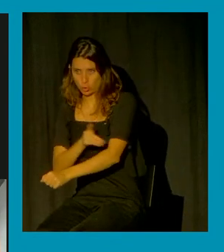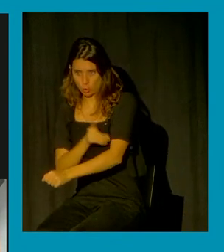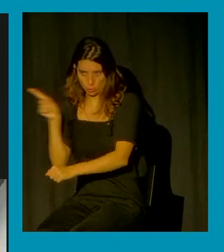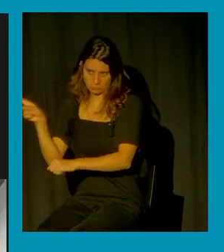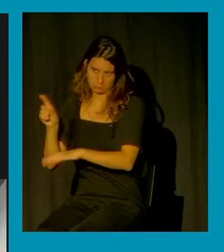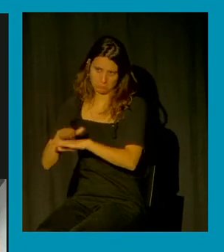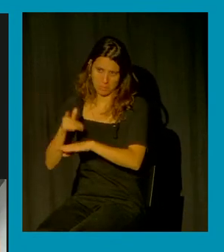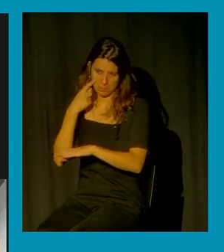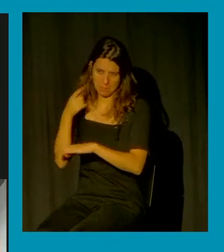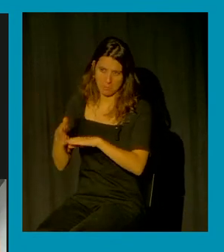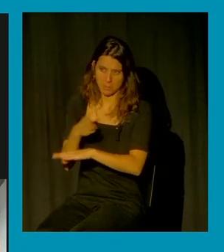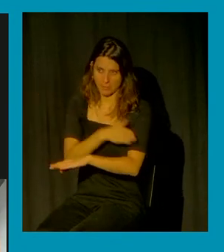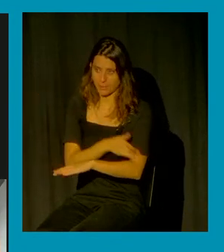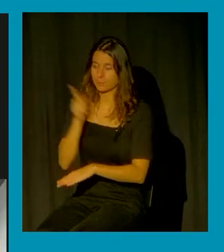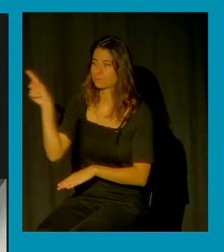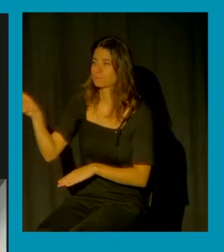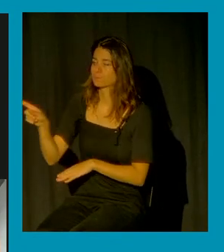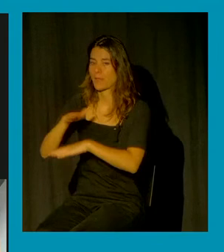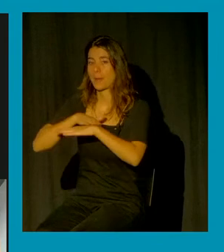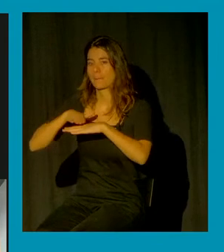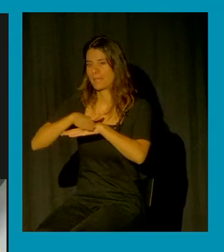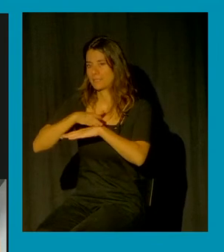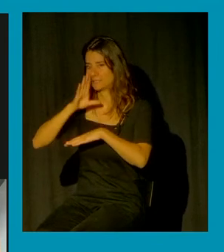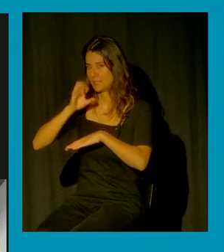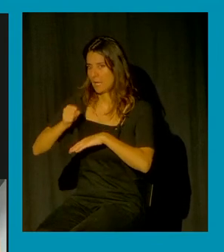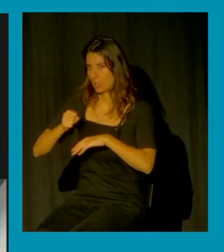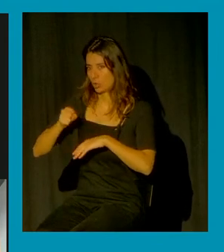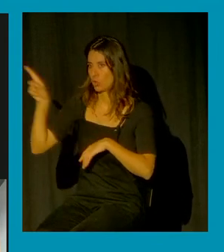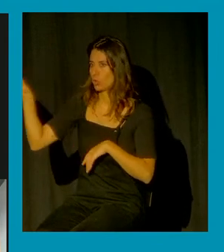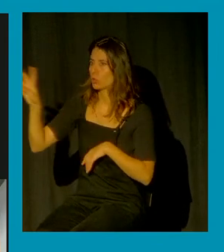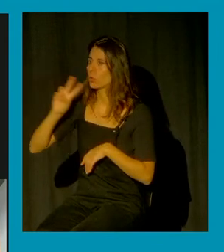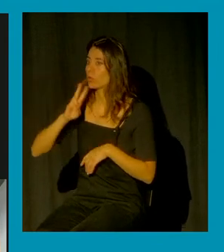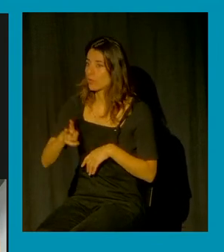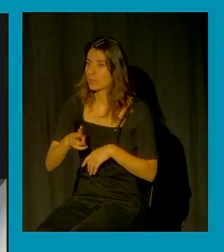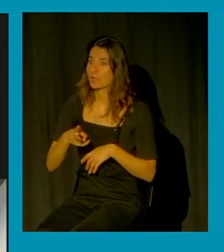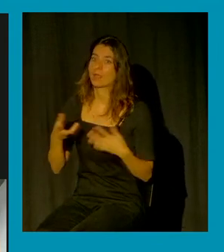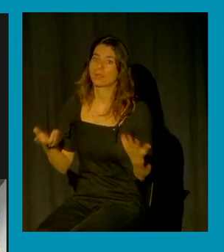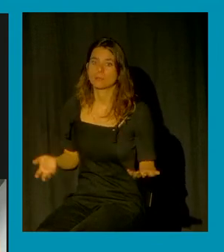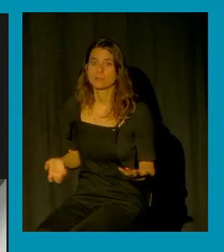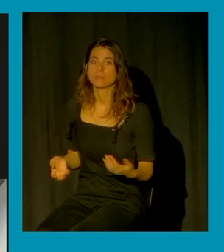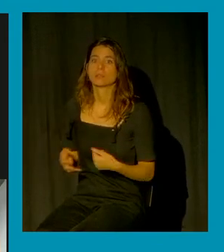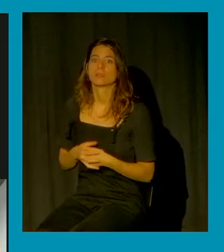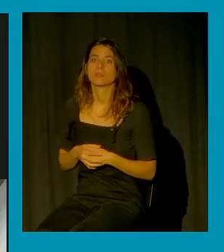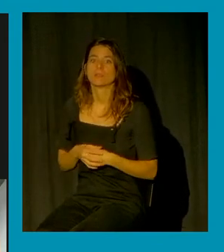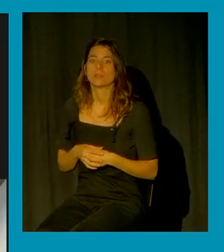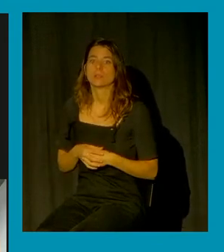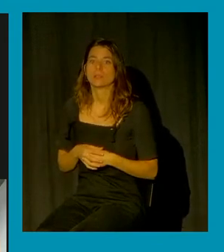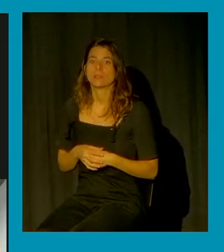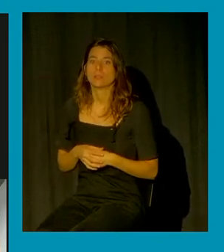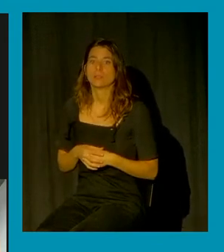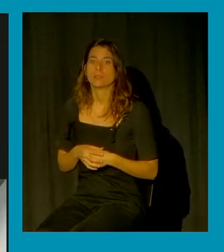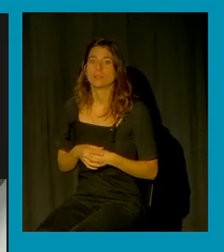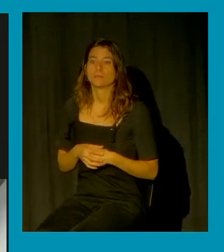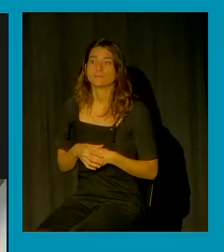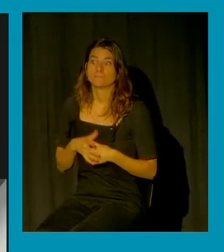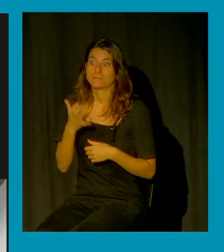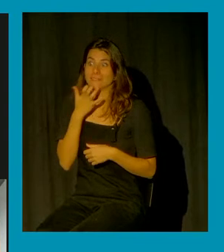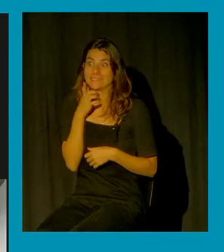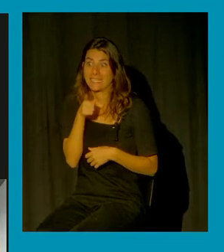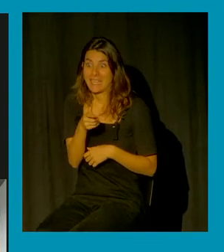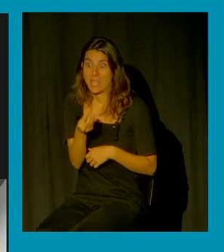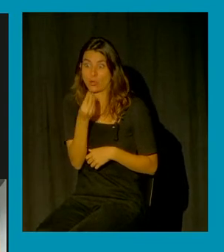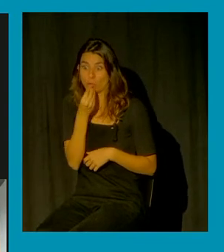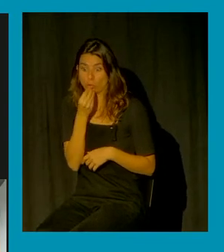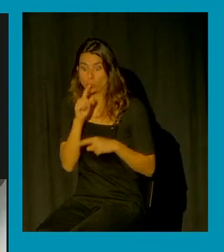lo primero donde pone el ejercicio es en ella tras su consumo se constata un mayor número de relaciones sexuales sin